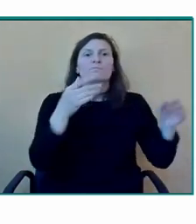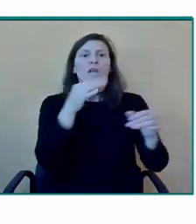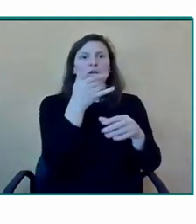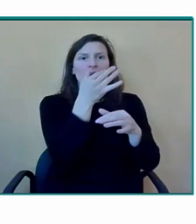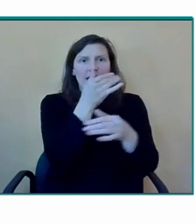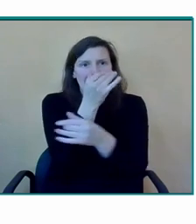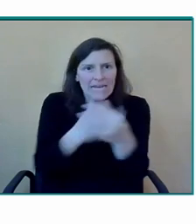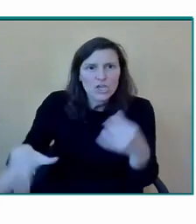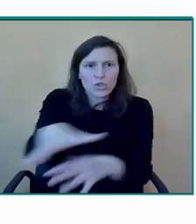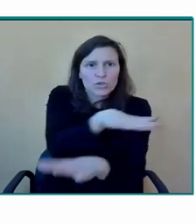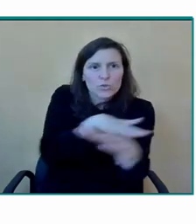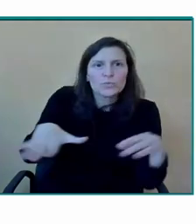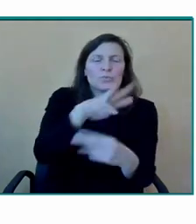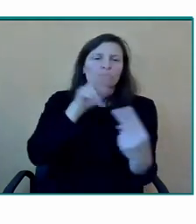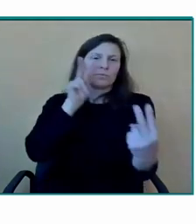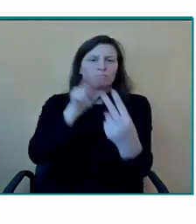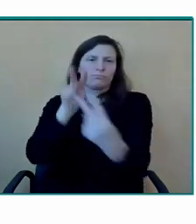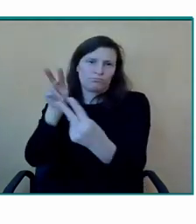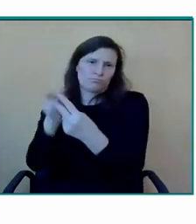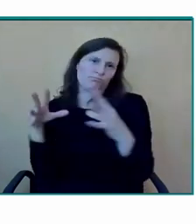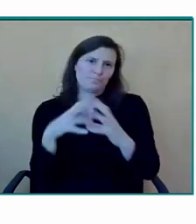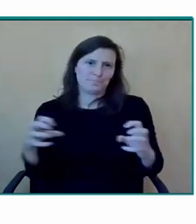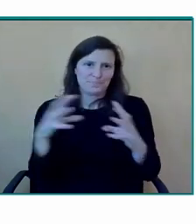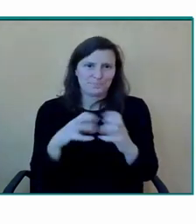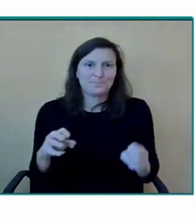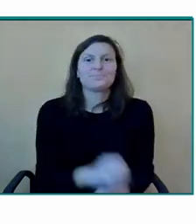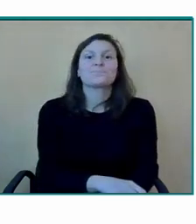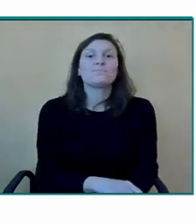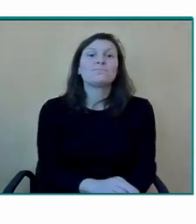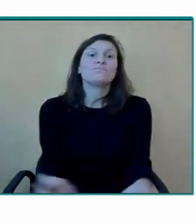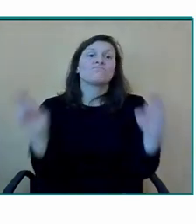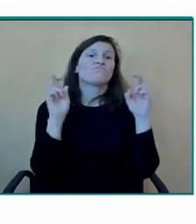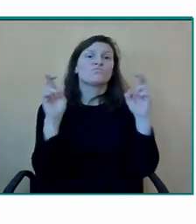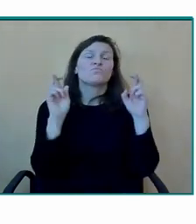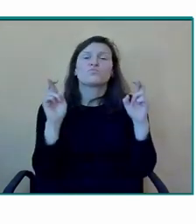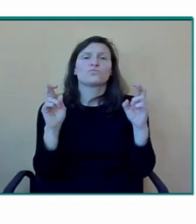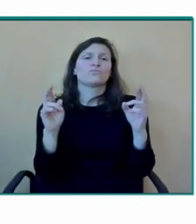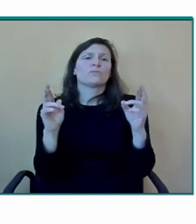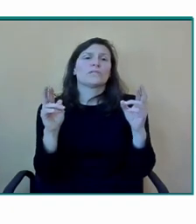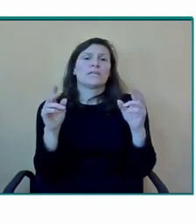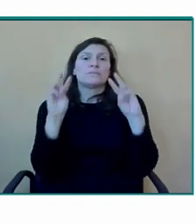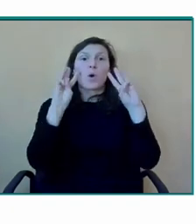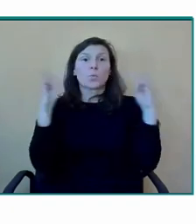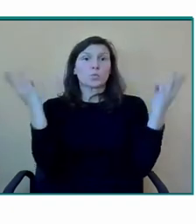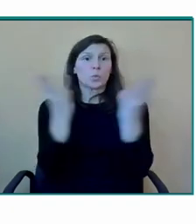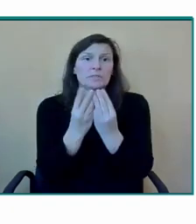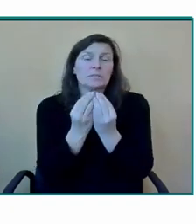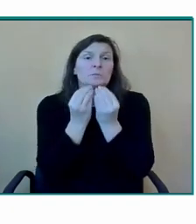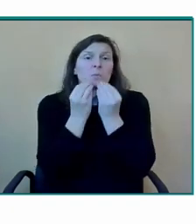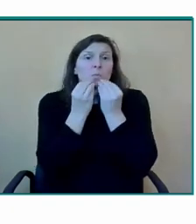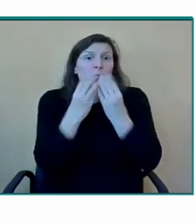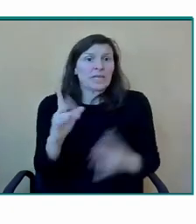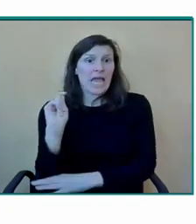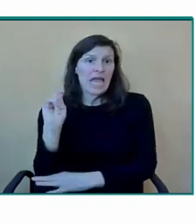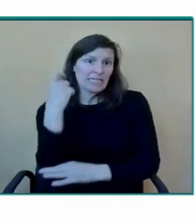en el propio colegio por tanto, que vaya muy bien esta jornada, como siempre, a vuestra